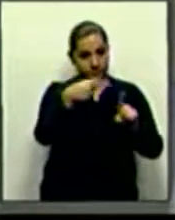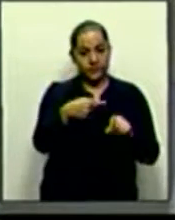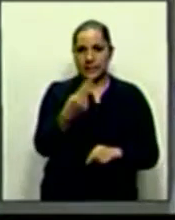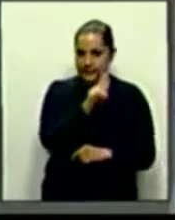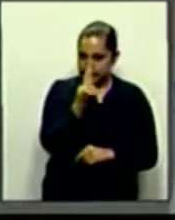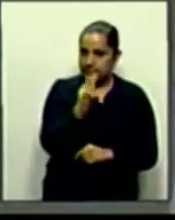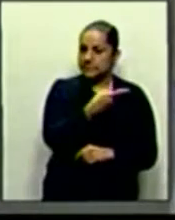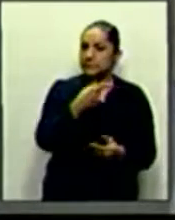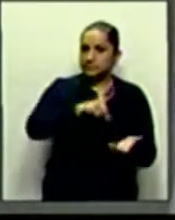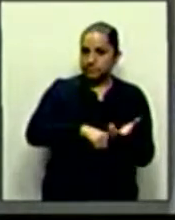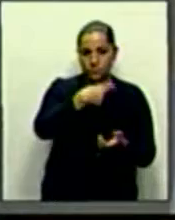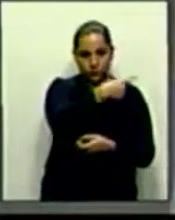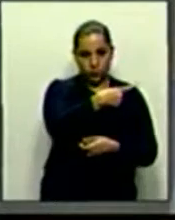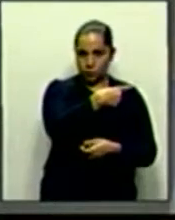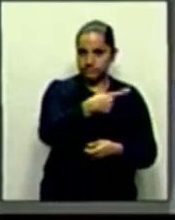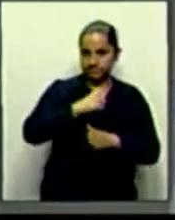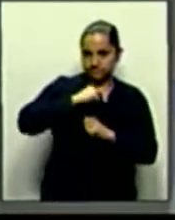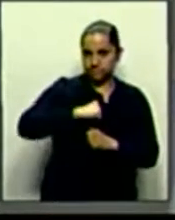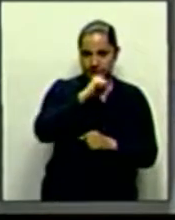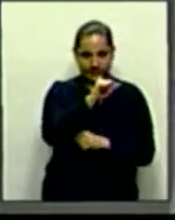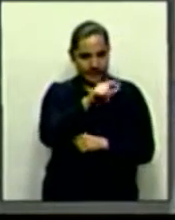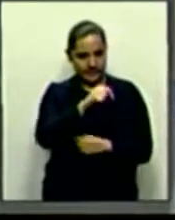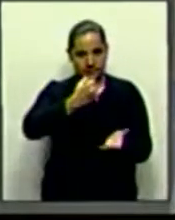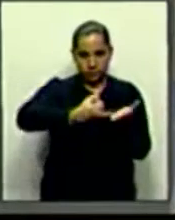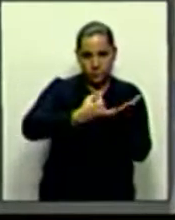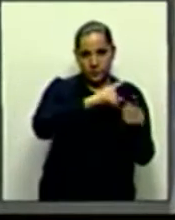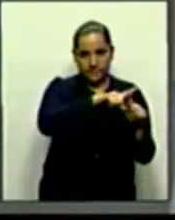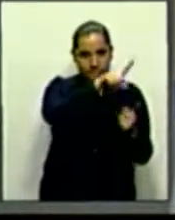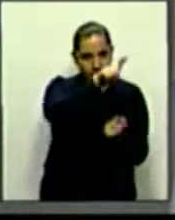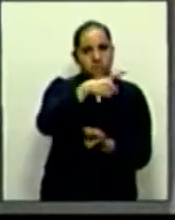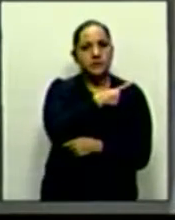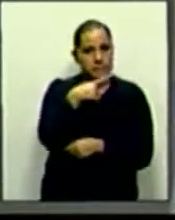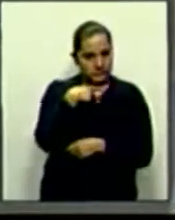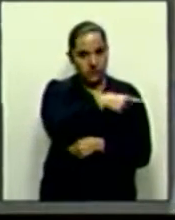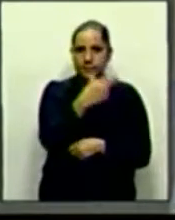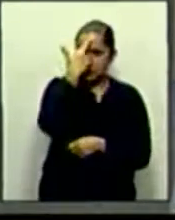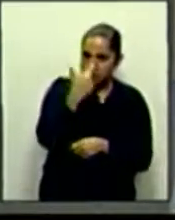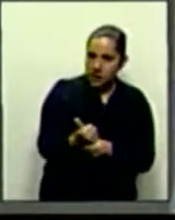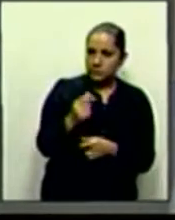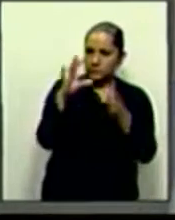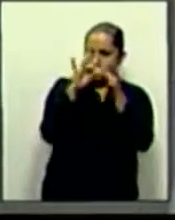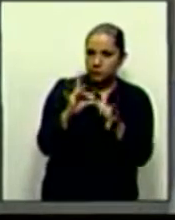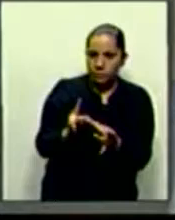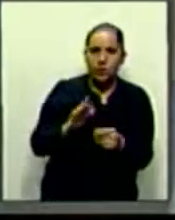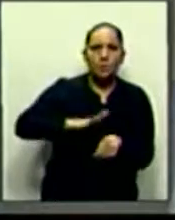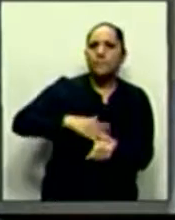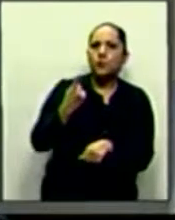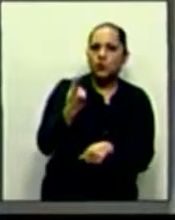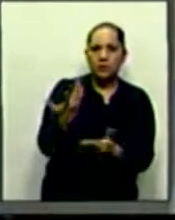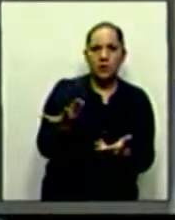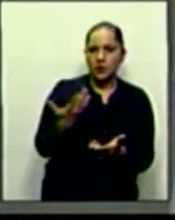dé a conocer información respecto a los fundamentos y motivos que justificaron la cancelación